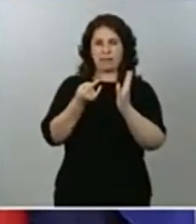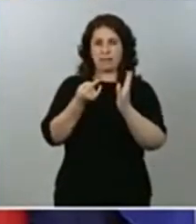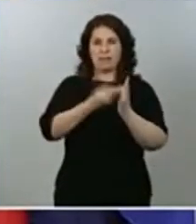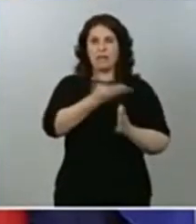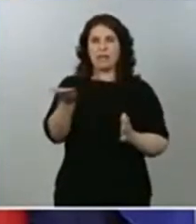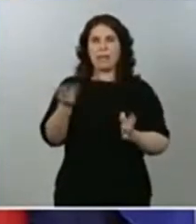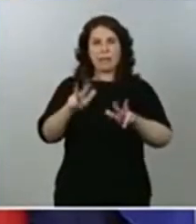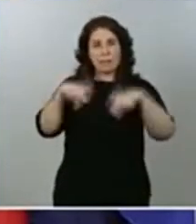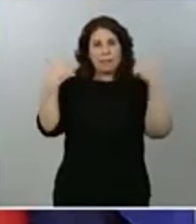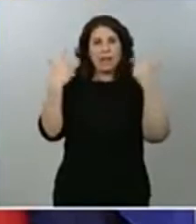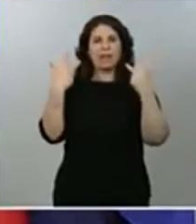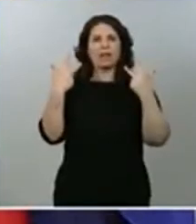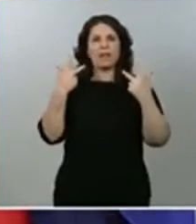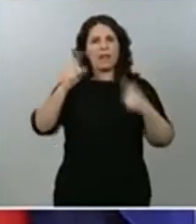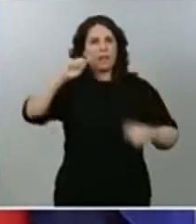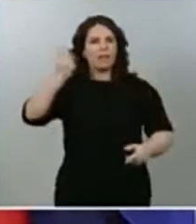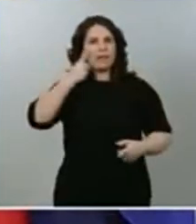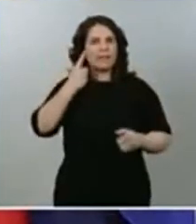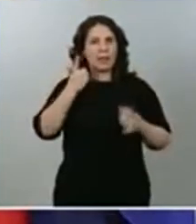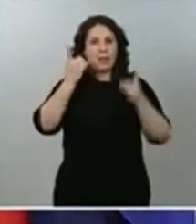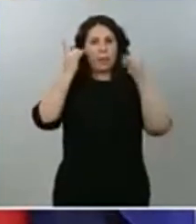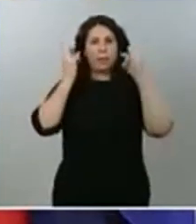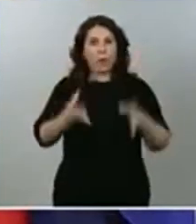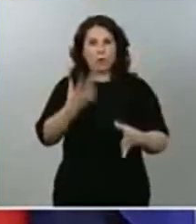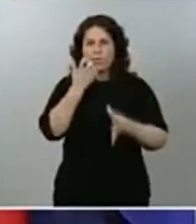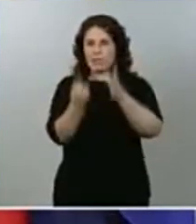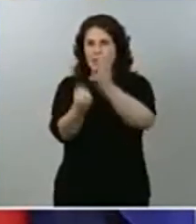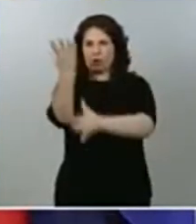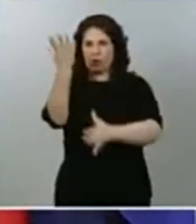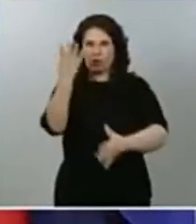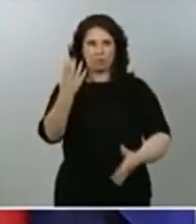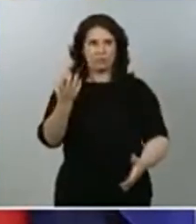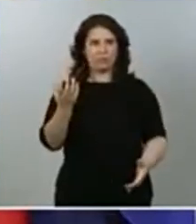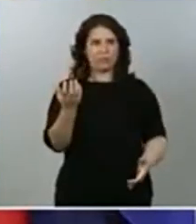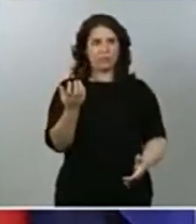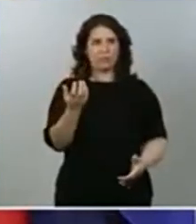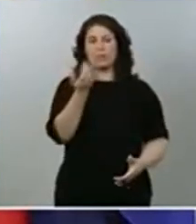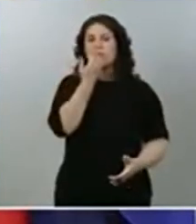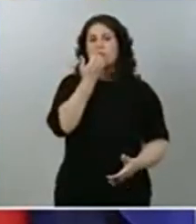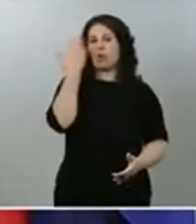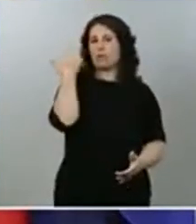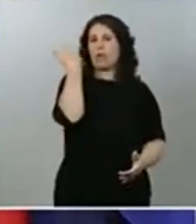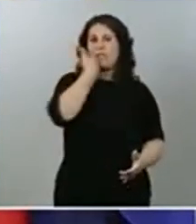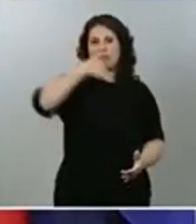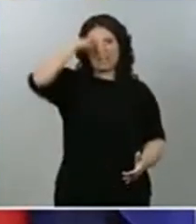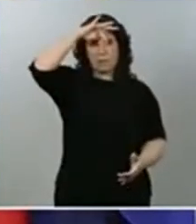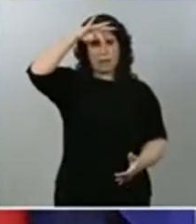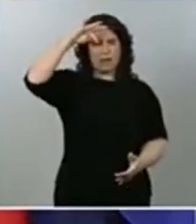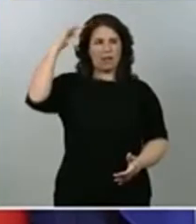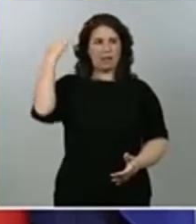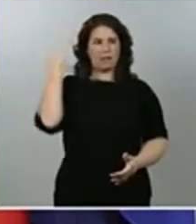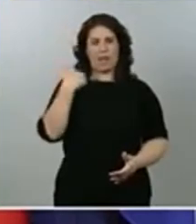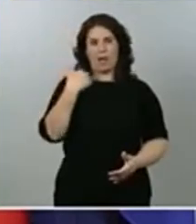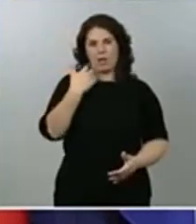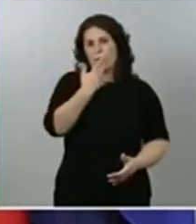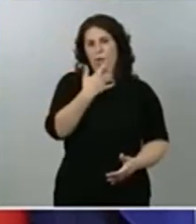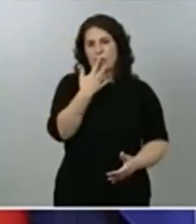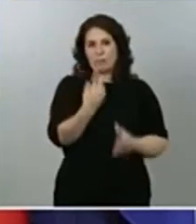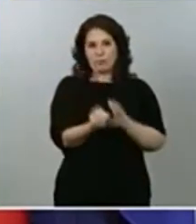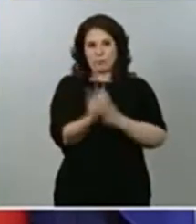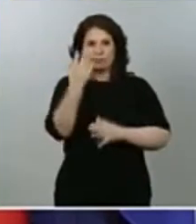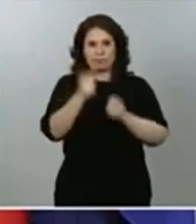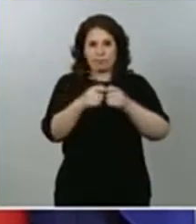cuando haya un brote, como hemos conocido también este fin de semana, que hay un incremento de casos, por ejemplo, en algunos barrios de